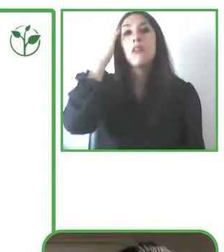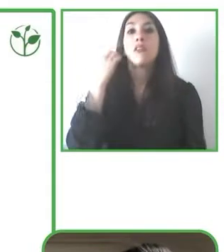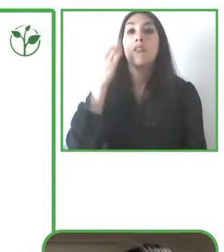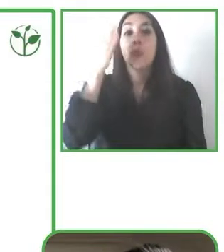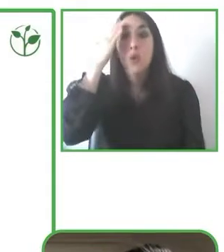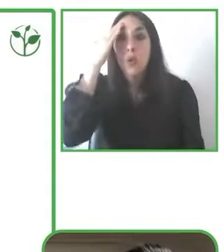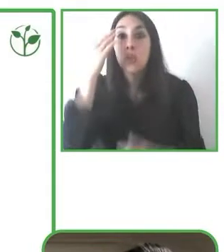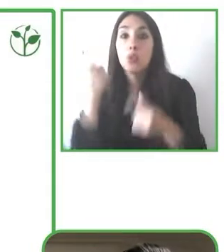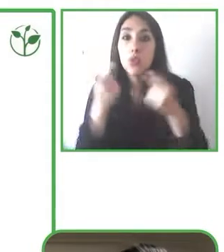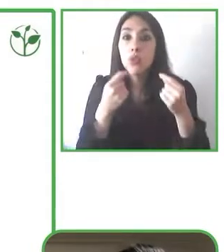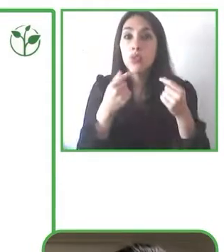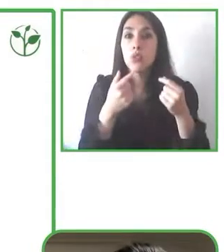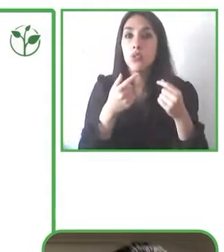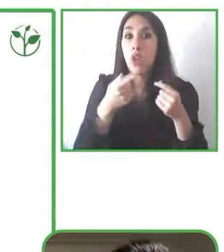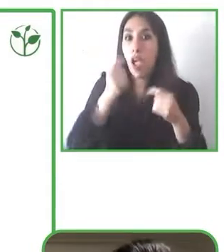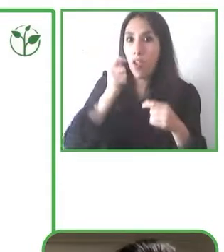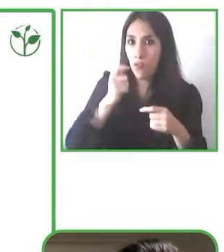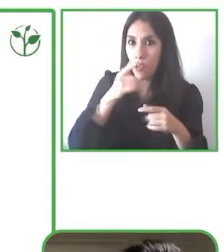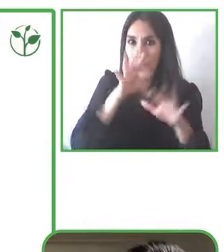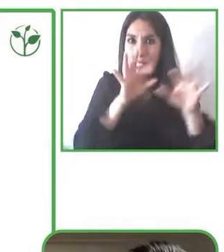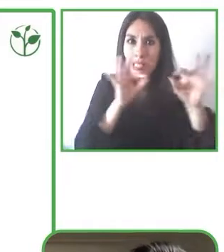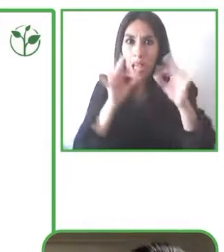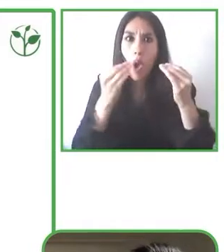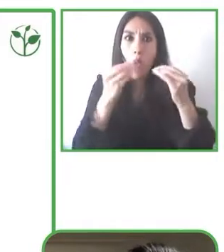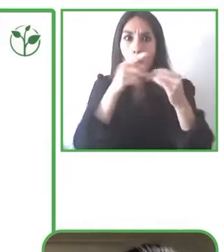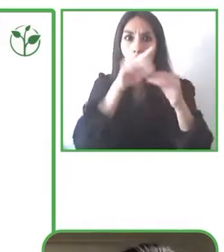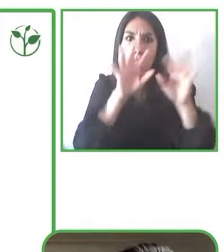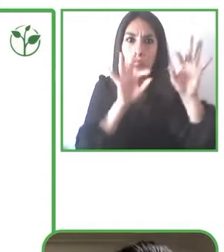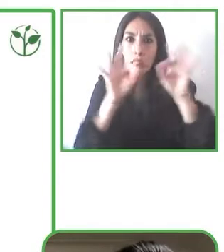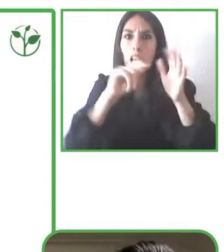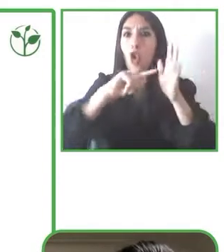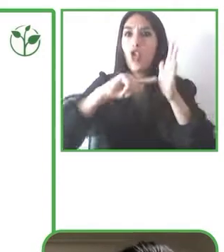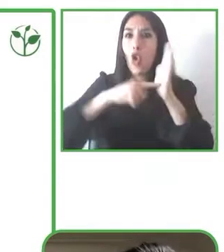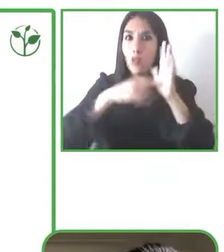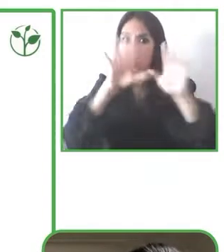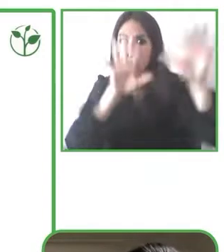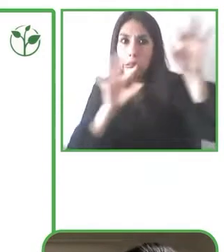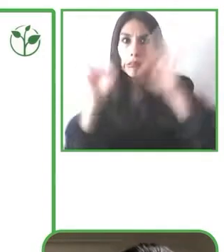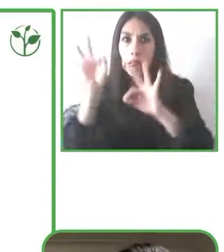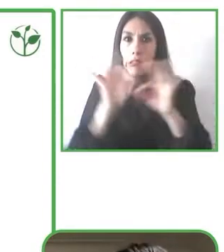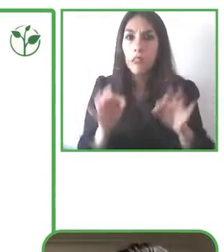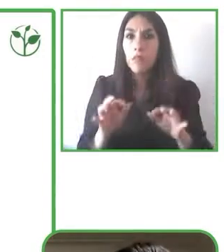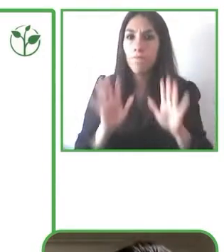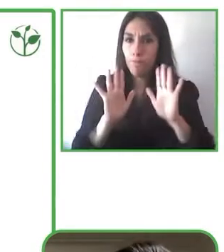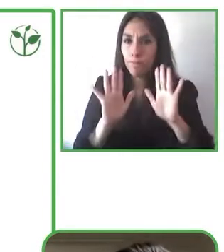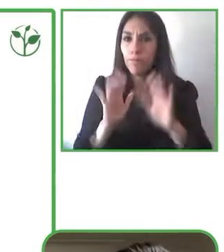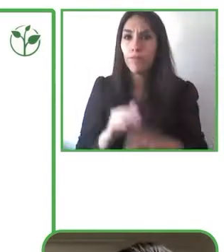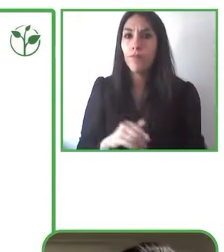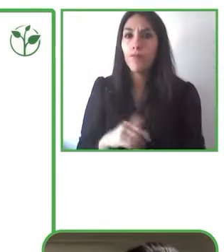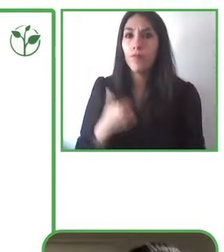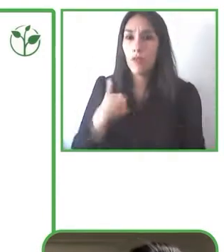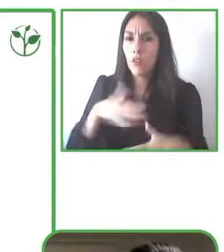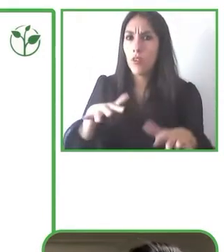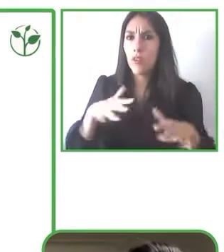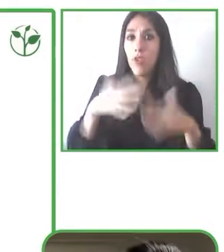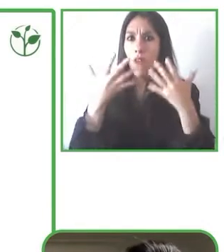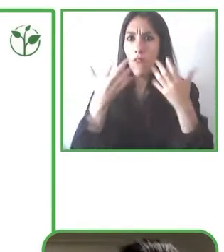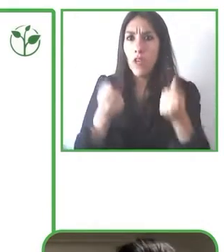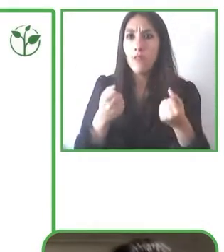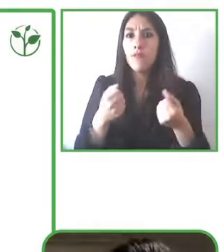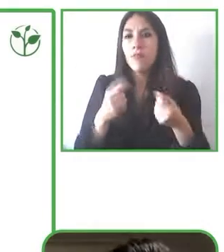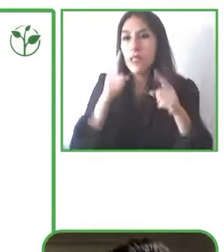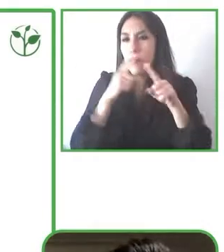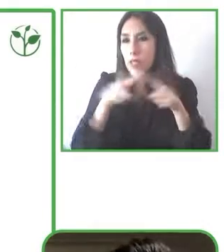personas que intentan empujarlo o arreglarlo y normalmente se daña. Y Munevo Drive es esta solución del futuro.